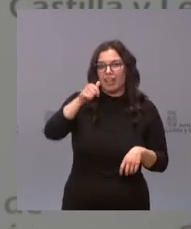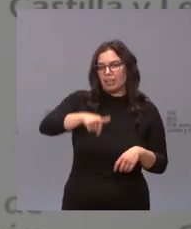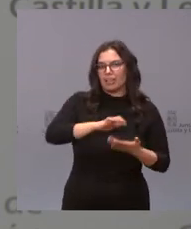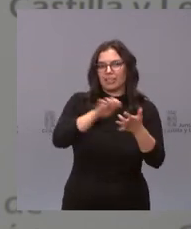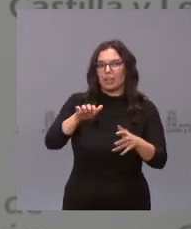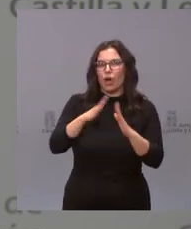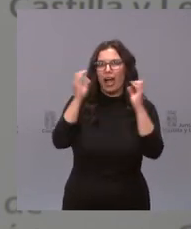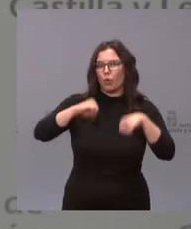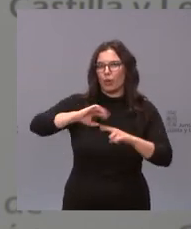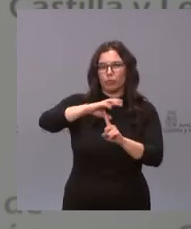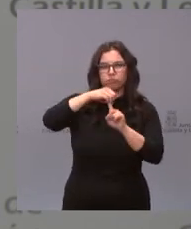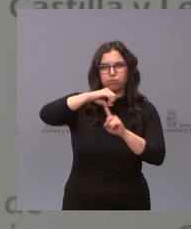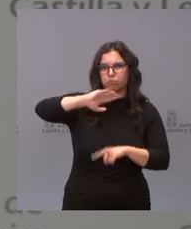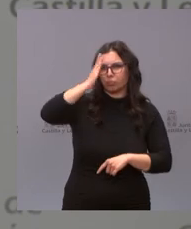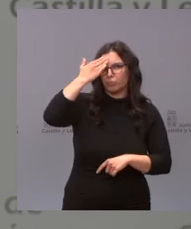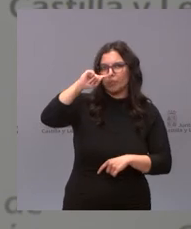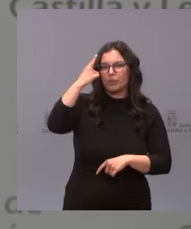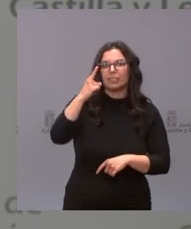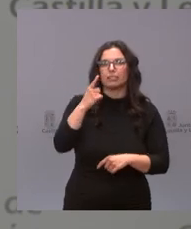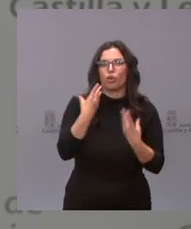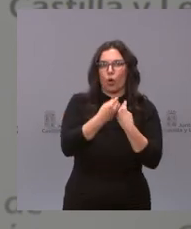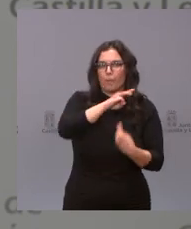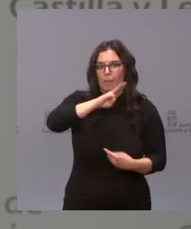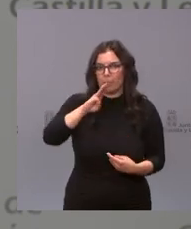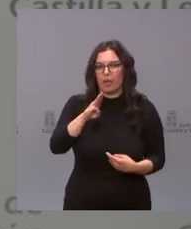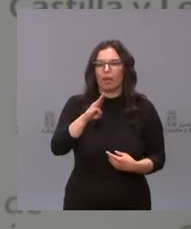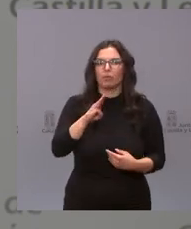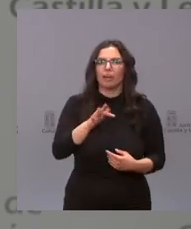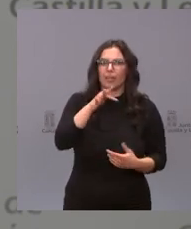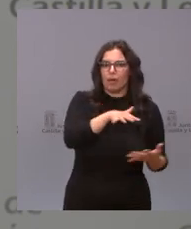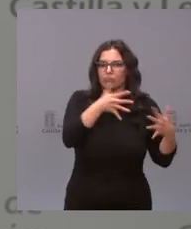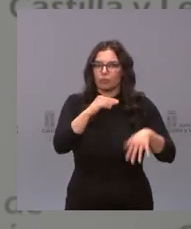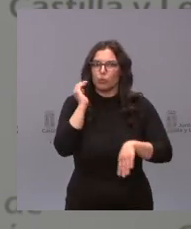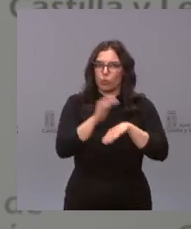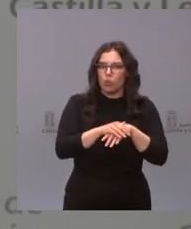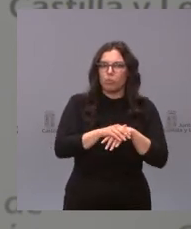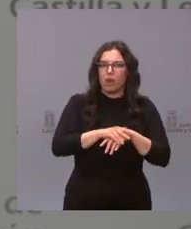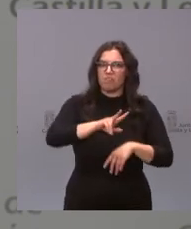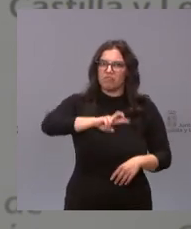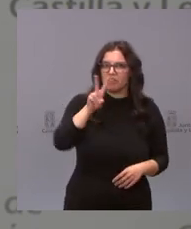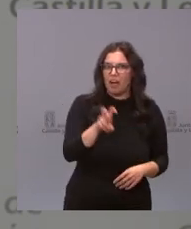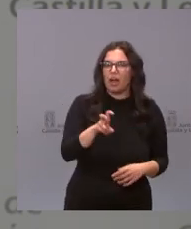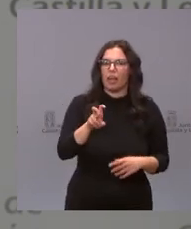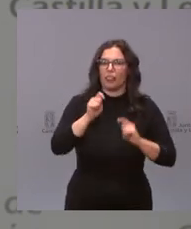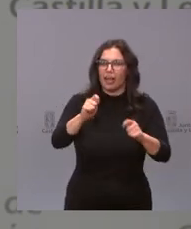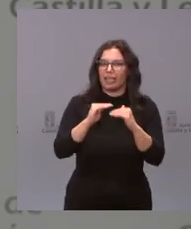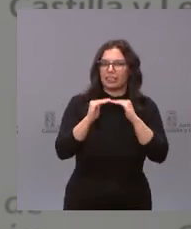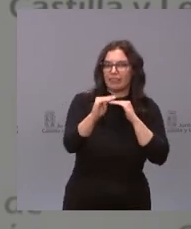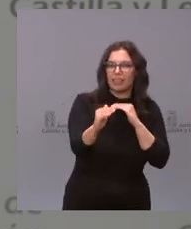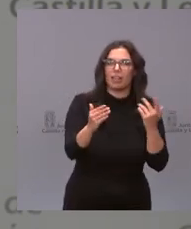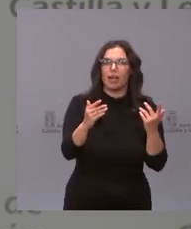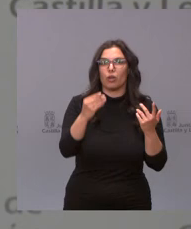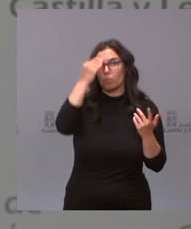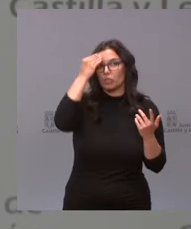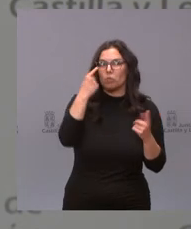nuestros acuerdos principales han sido con el Partido Popular son acuerdos que se están cumpliendo que tienen buena salud que están dando estabilidad que creo que han sido